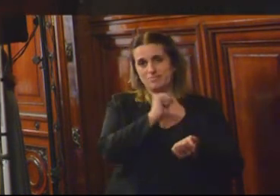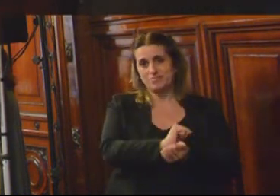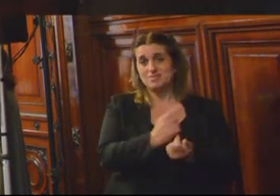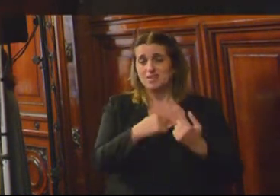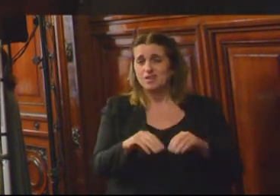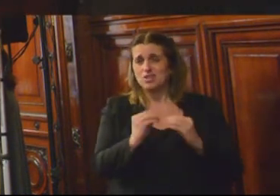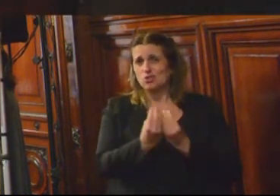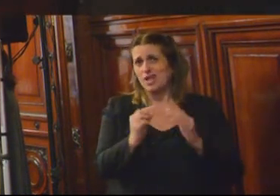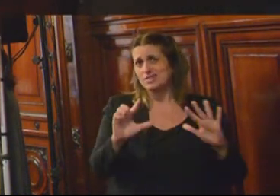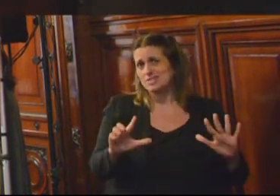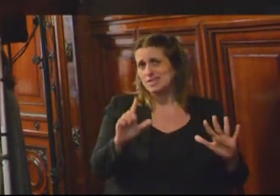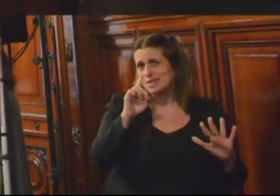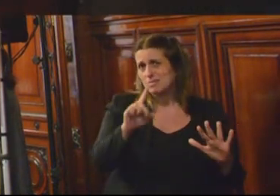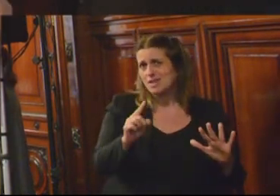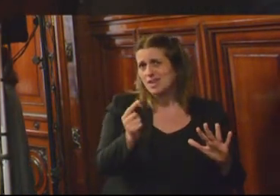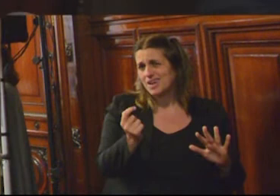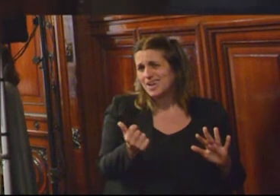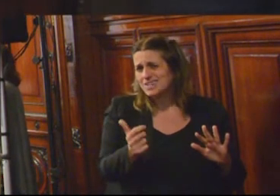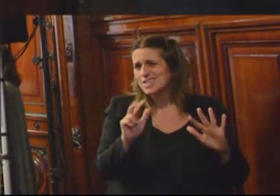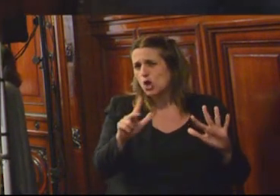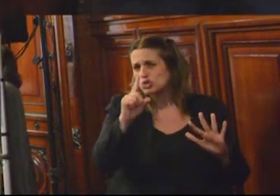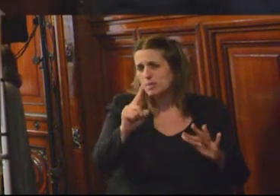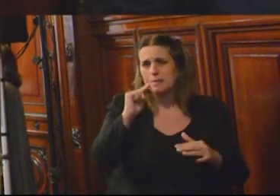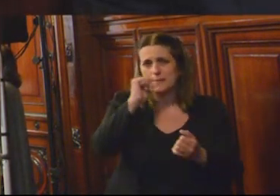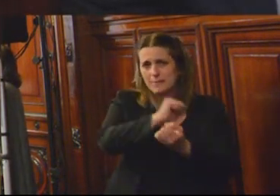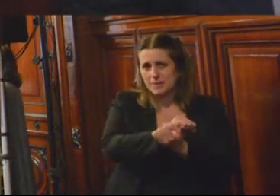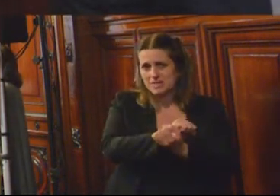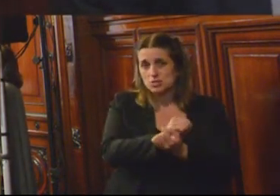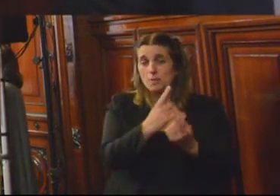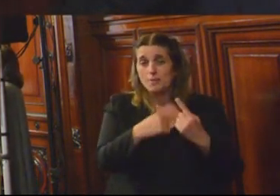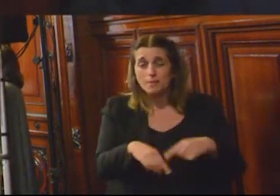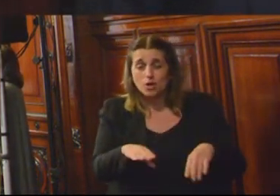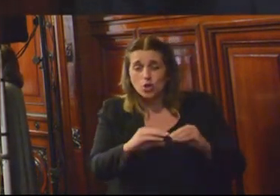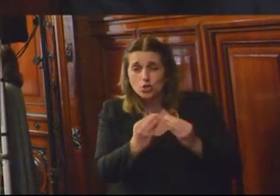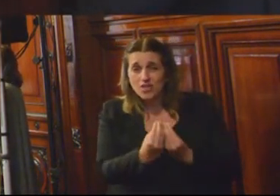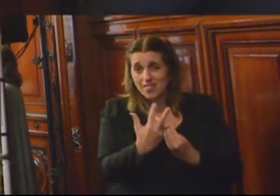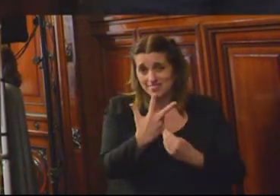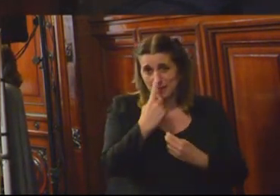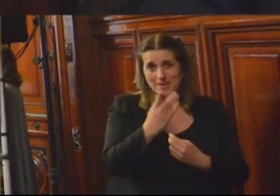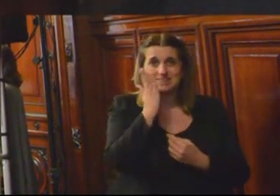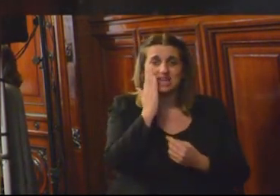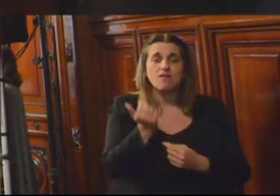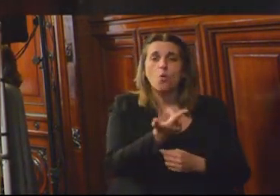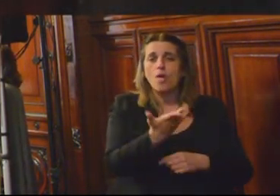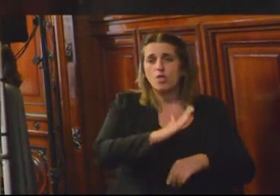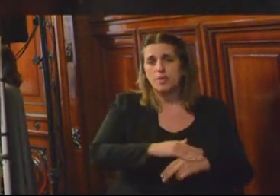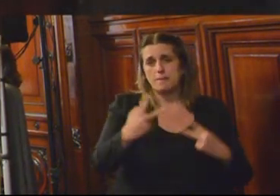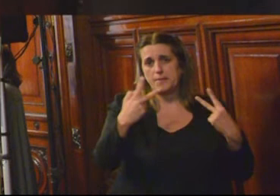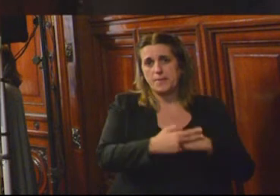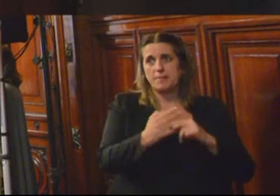7.000, casi 8.000 procesados y 3.000 penados, ¿sí? Esa es la proporción uruguaya